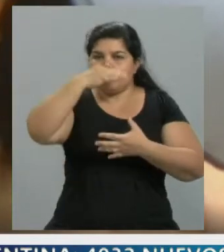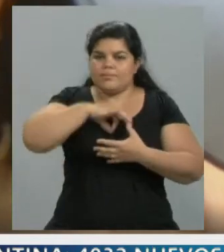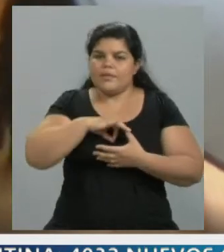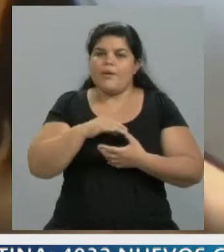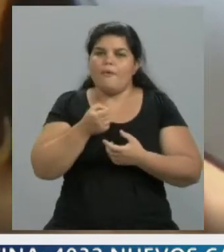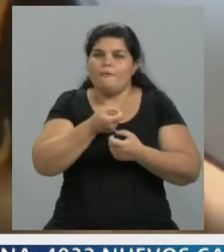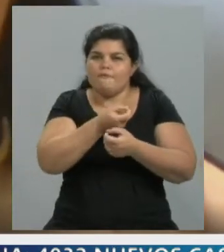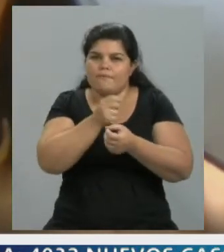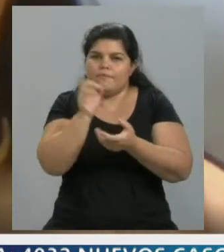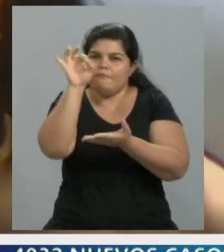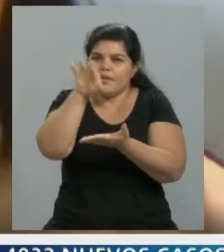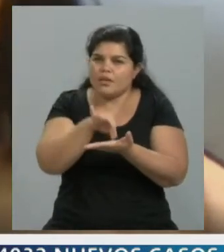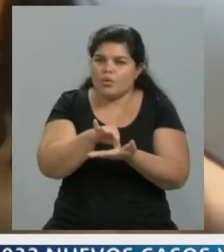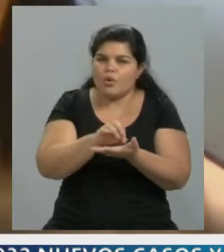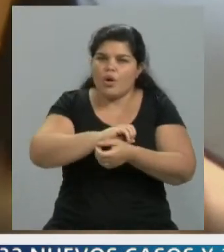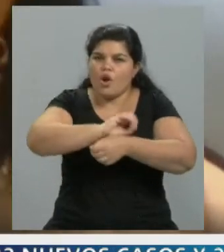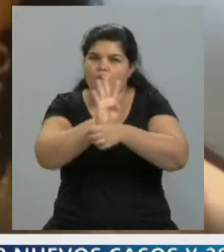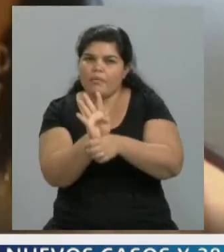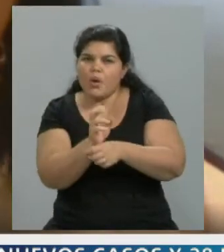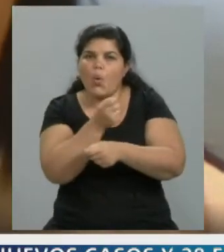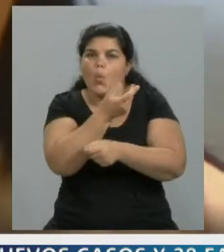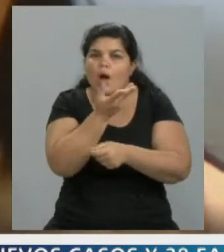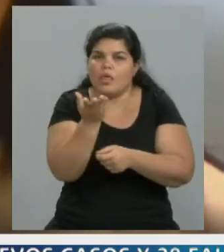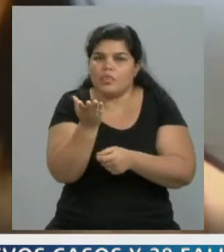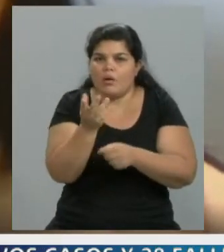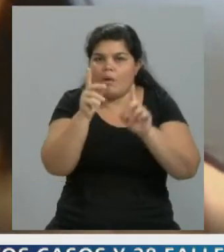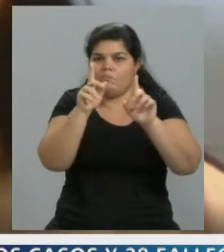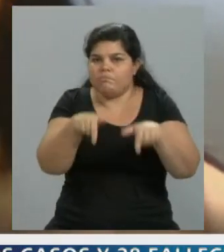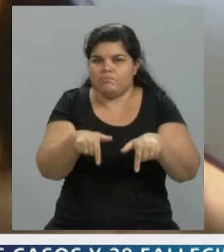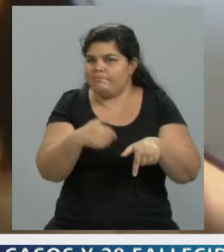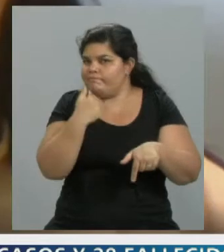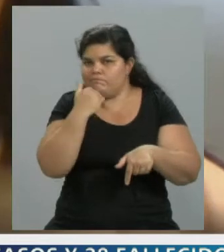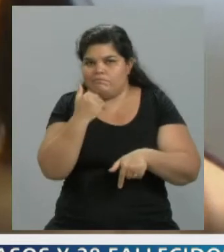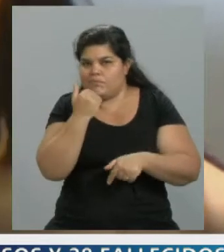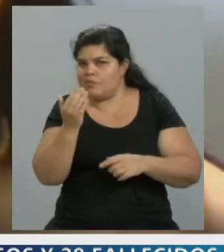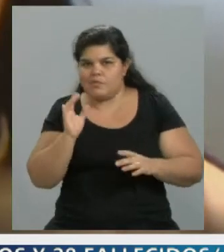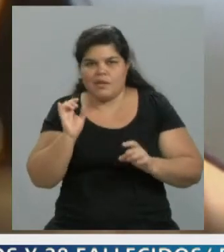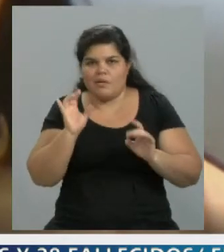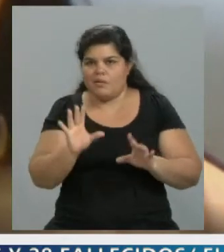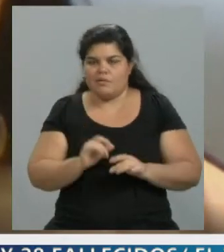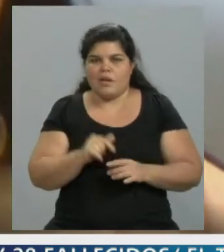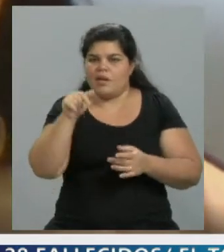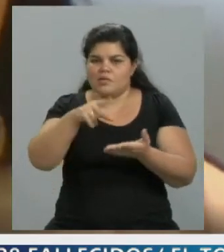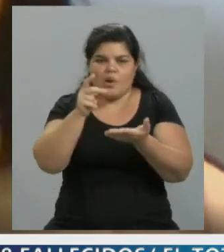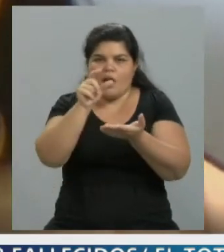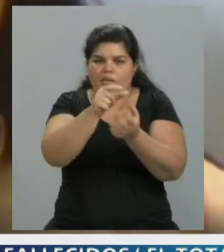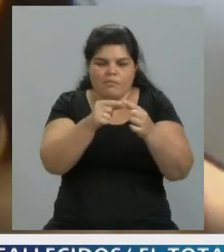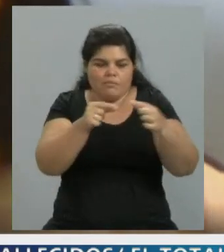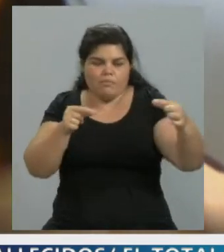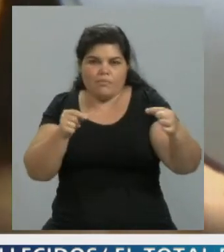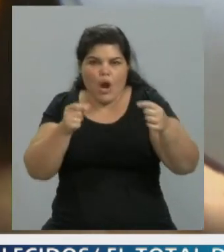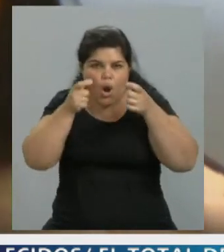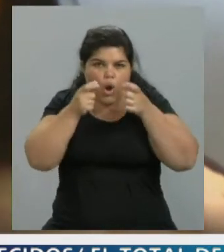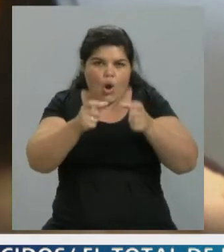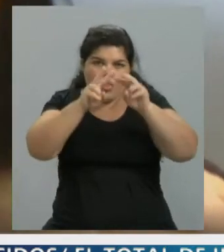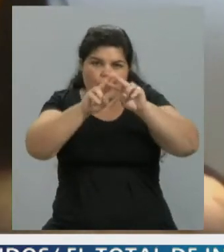estas nuevas variantes, eso no lo podemos saber, es muy difícil por lo complejo y lo caro que son los exámenes, pero